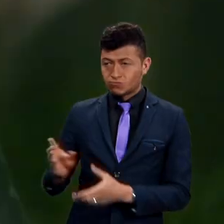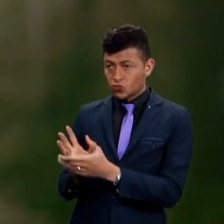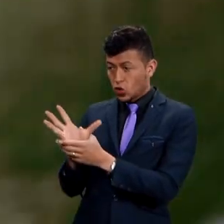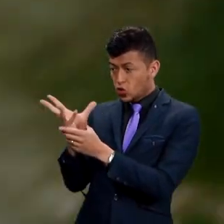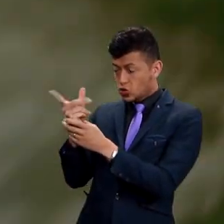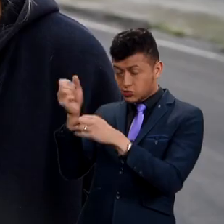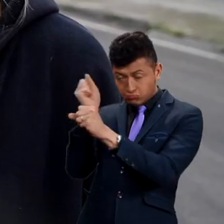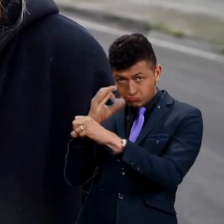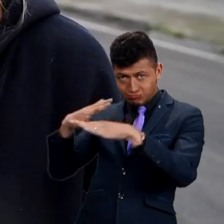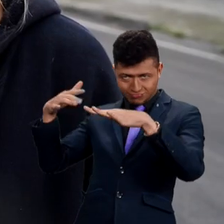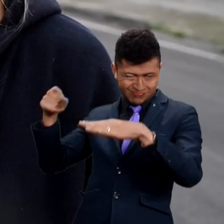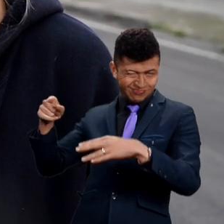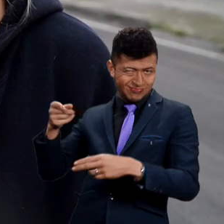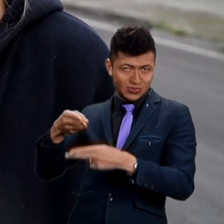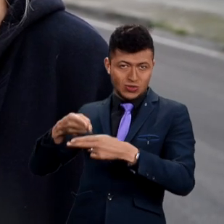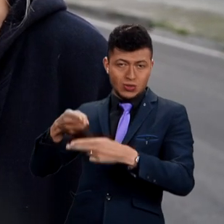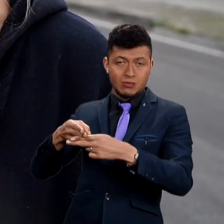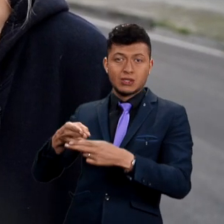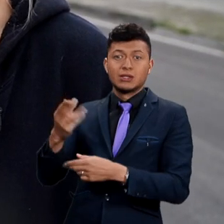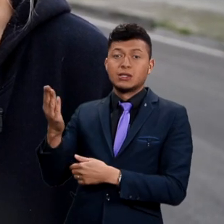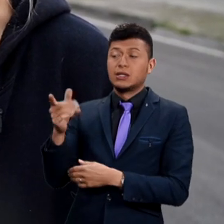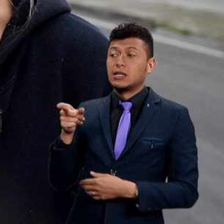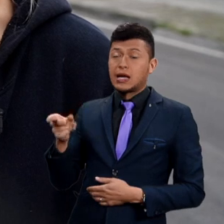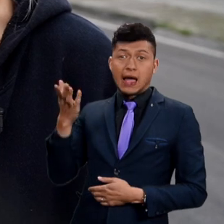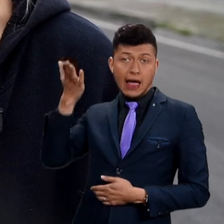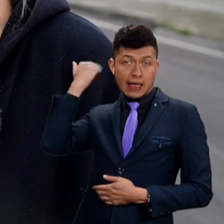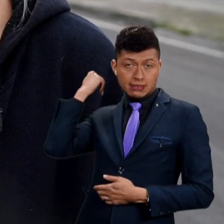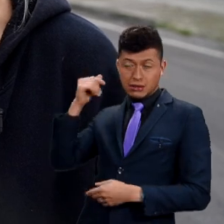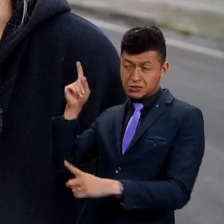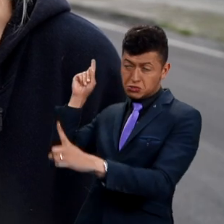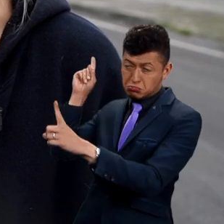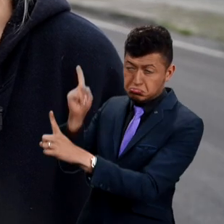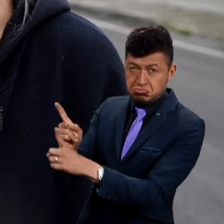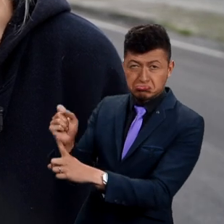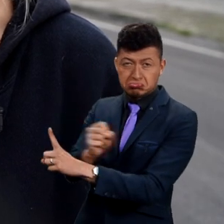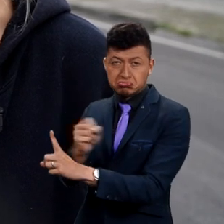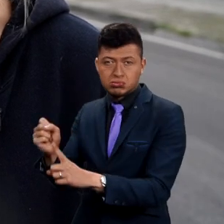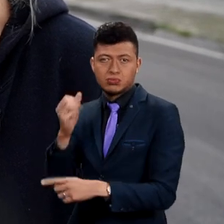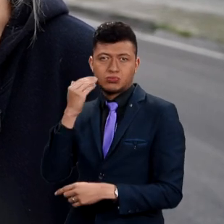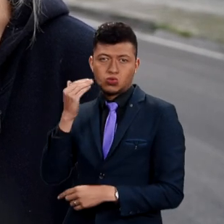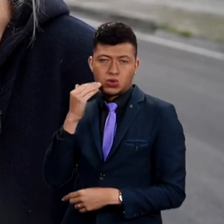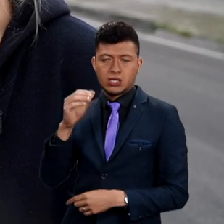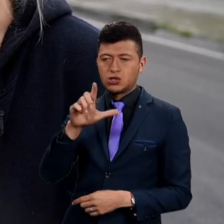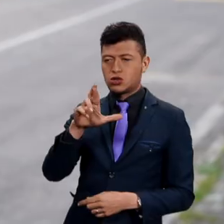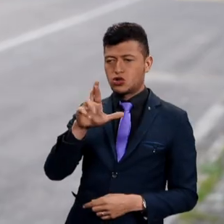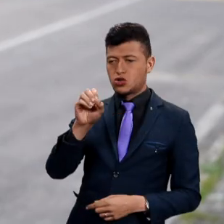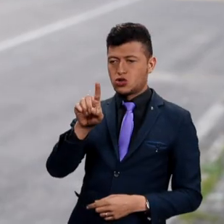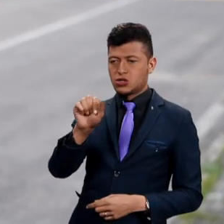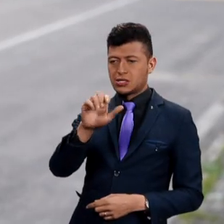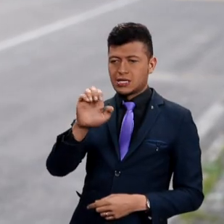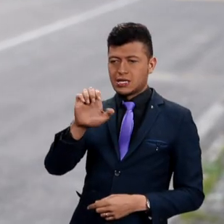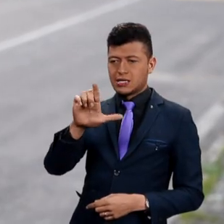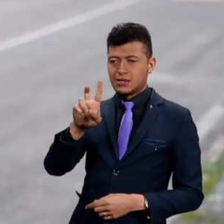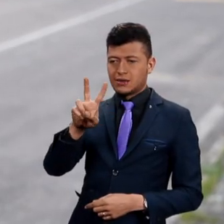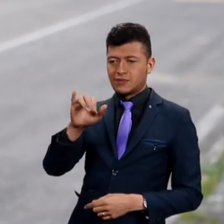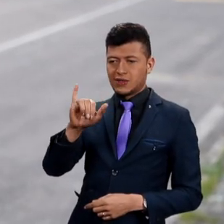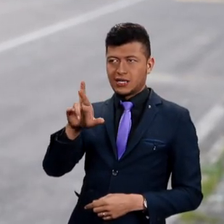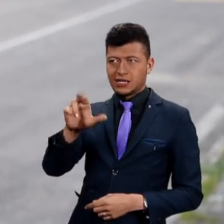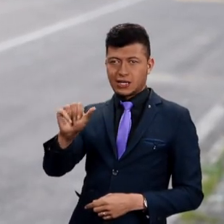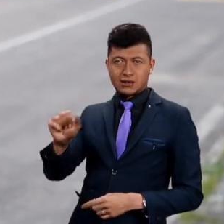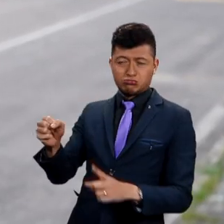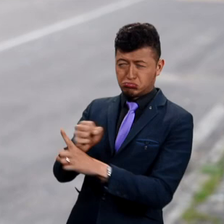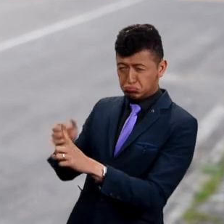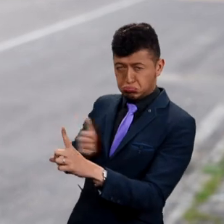Rosal Amanecer cuenta la historia alrededor del ataque que Rosalvira Sely sufrió en 2012. Es una historia que se cuenta